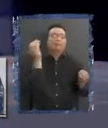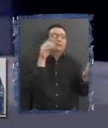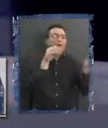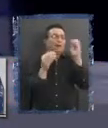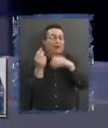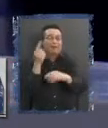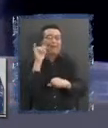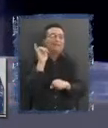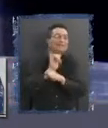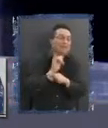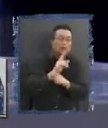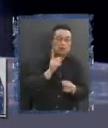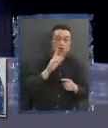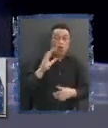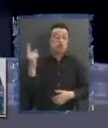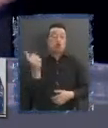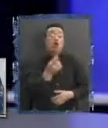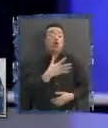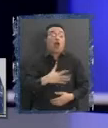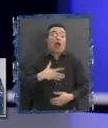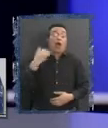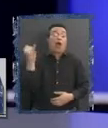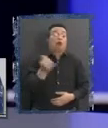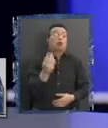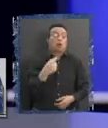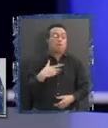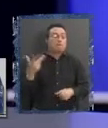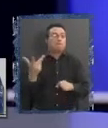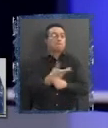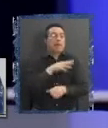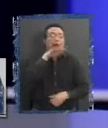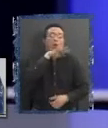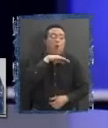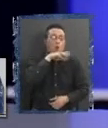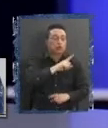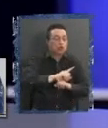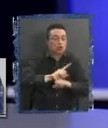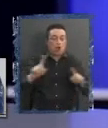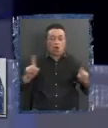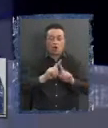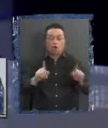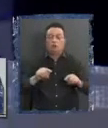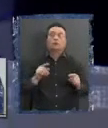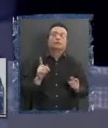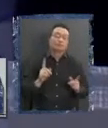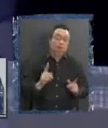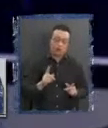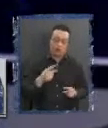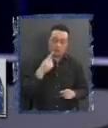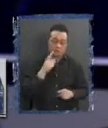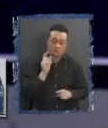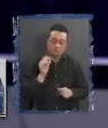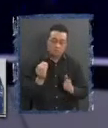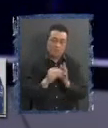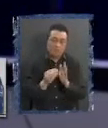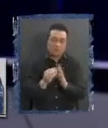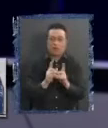toda autonomía significa un mal uso de la misma, porque el centralismo, perdón, el centralismo ha tenido muy mala eficacia.